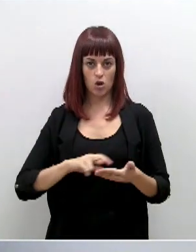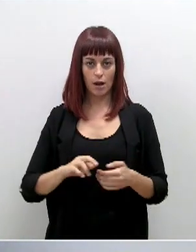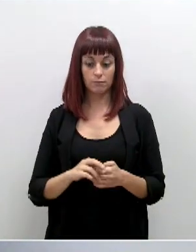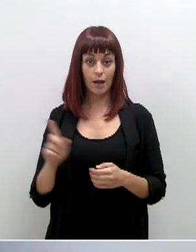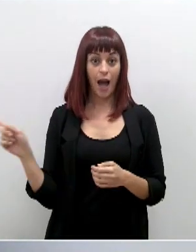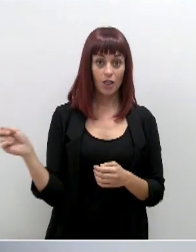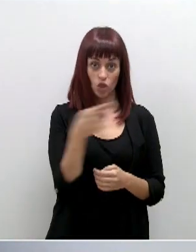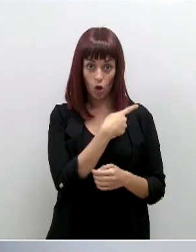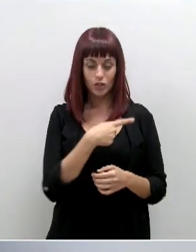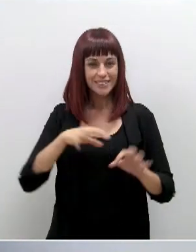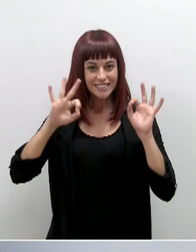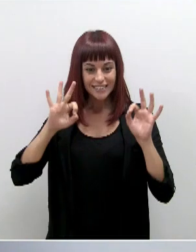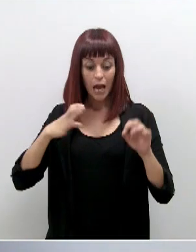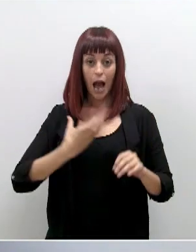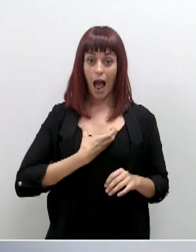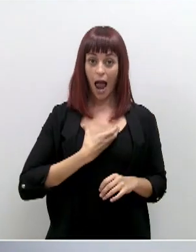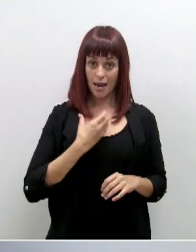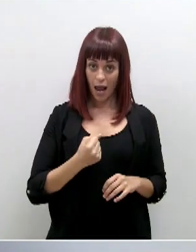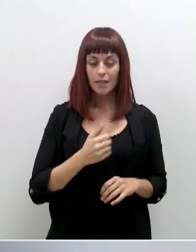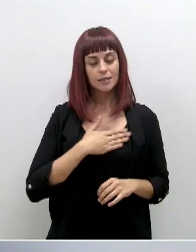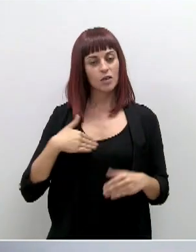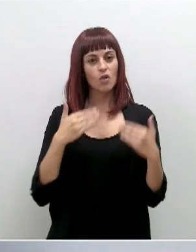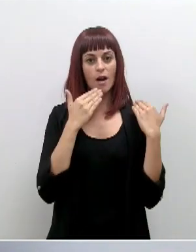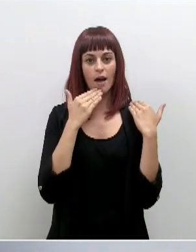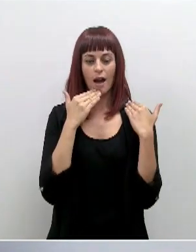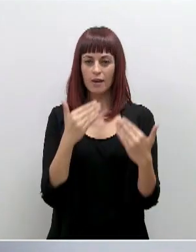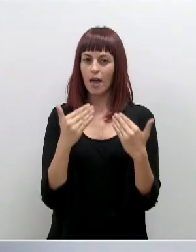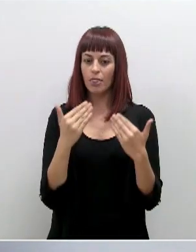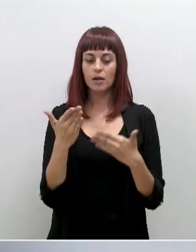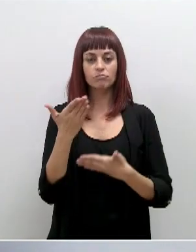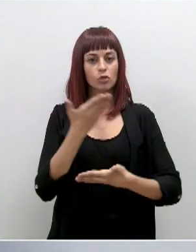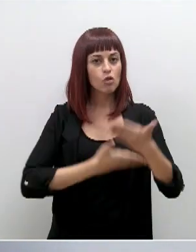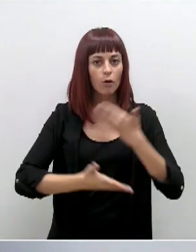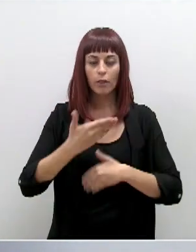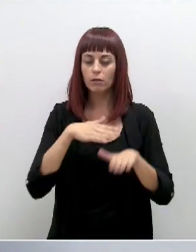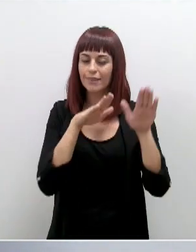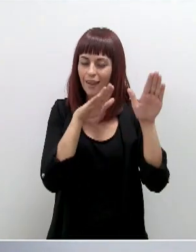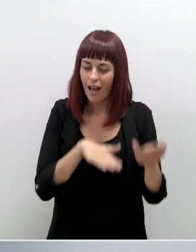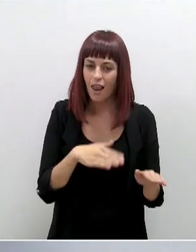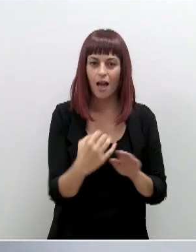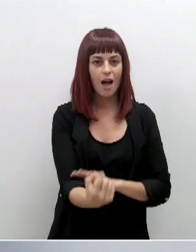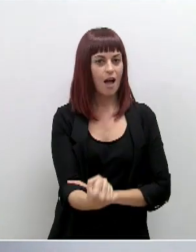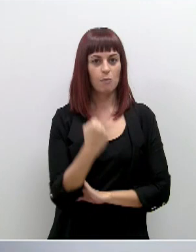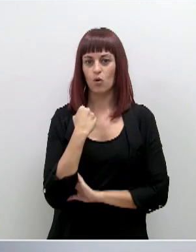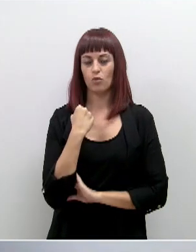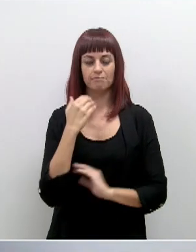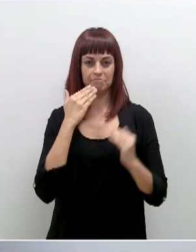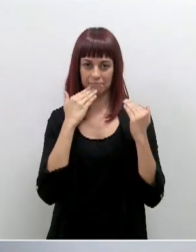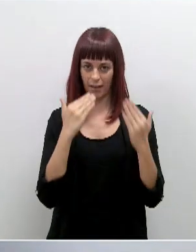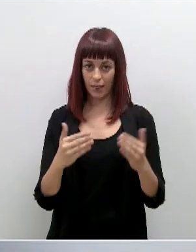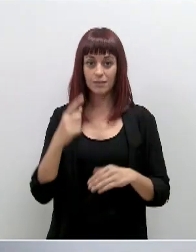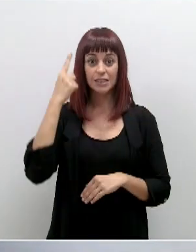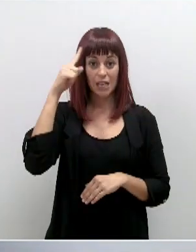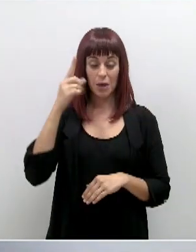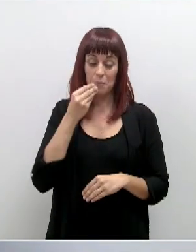especialmente a los alcaldes de la región de Murcia, quiero agradecer su colaboración leal y su apoyo. Saben bien